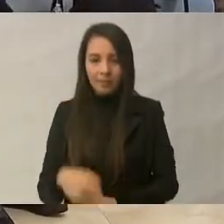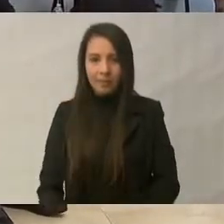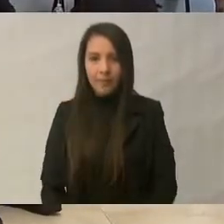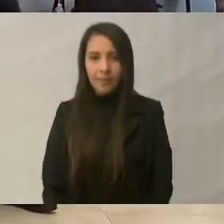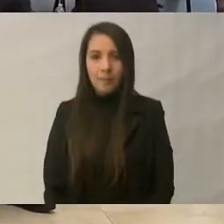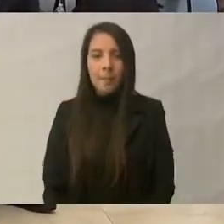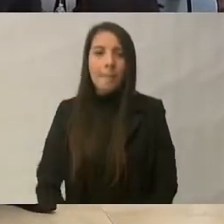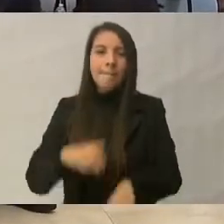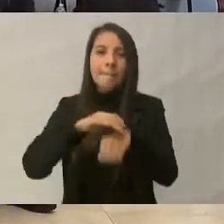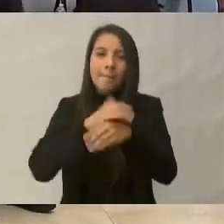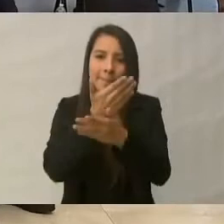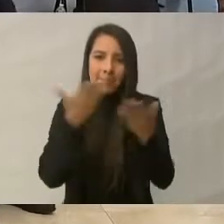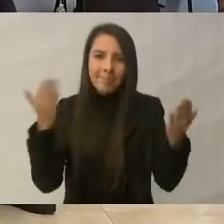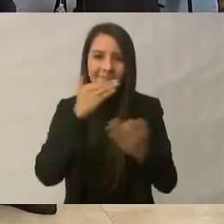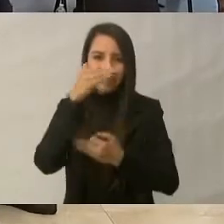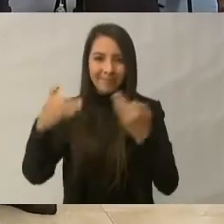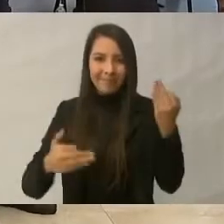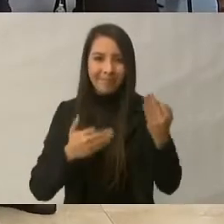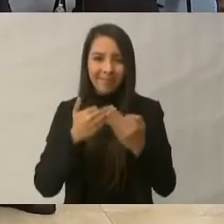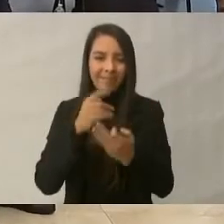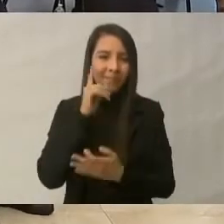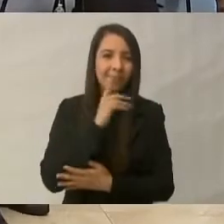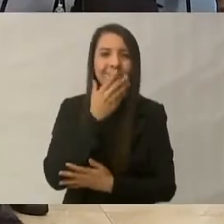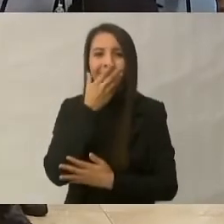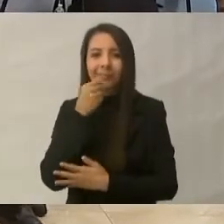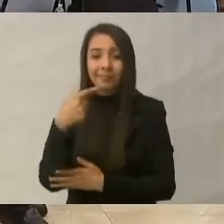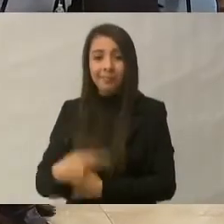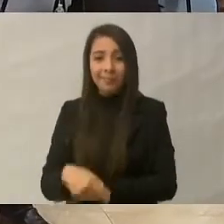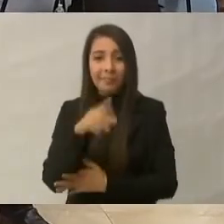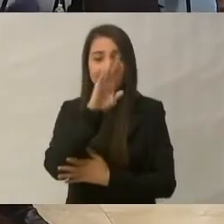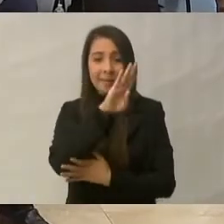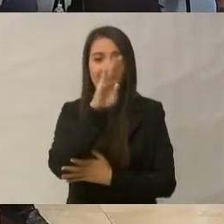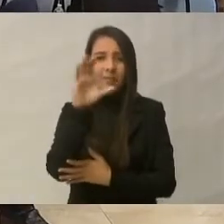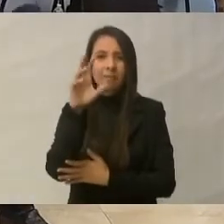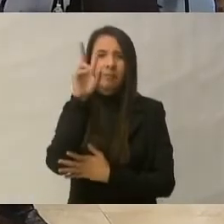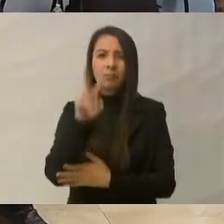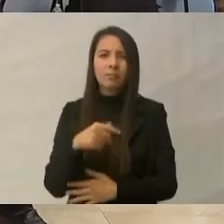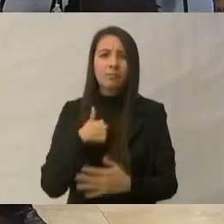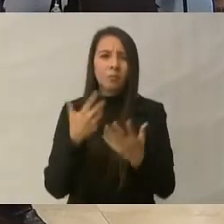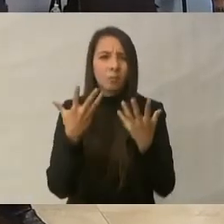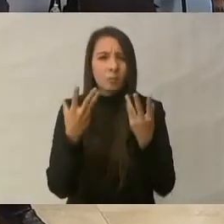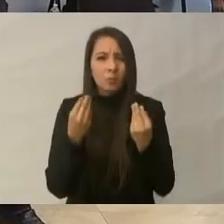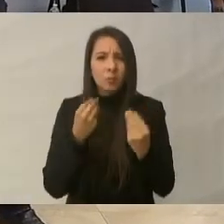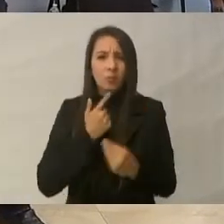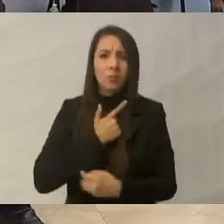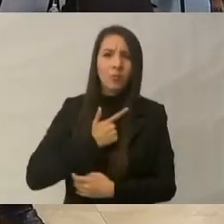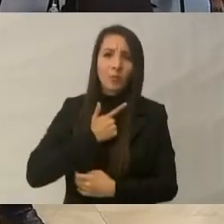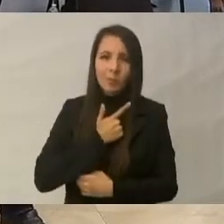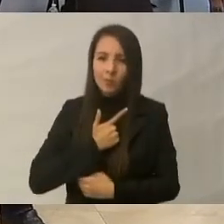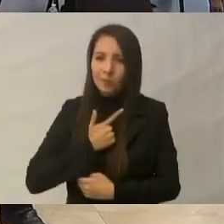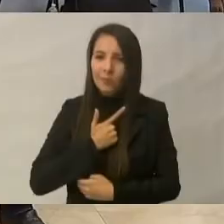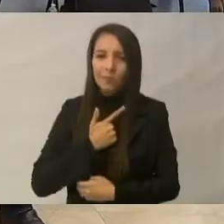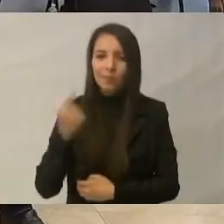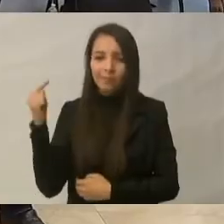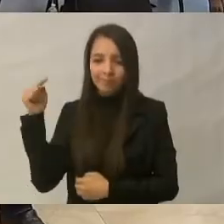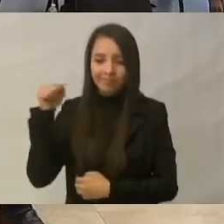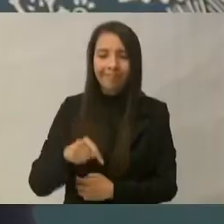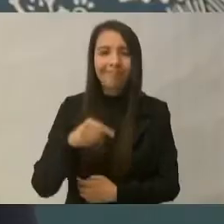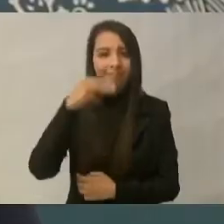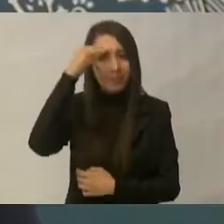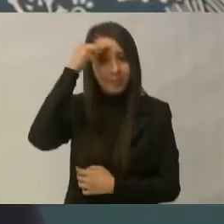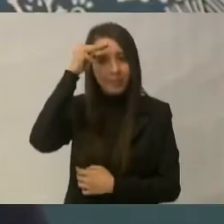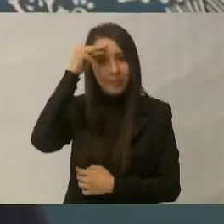Amigas, amigos de Baja California, me da mucho gusto estar en Mexicali,